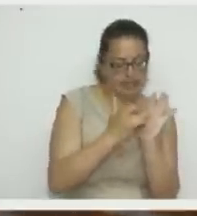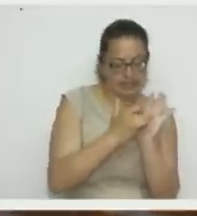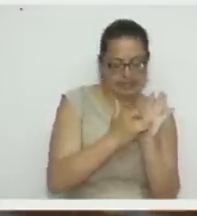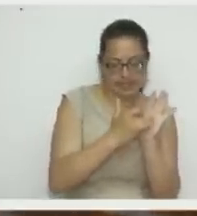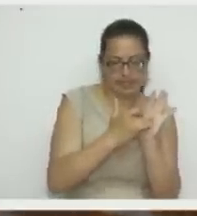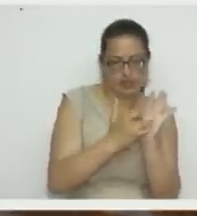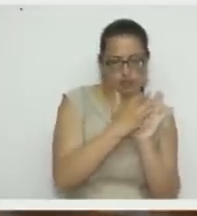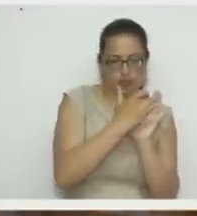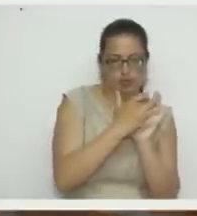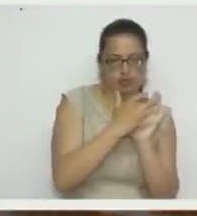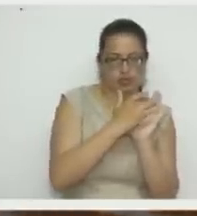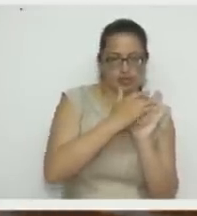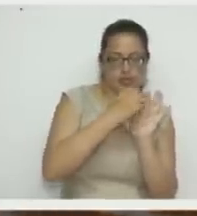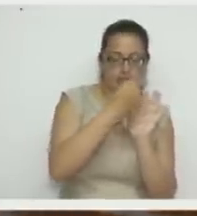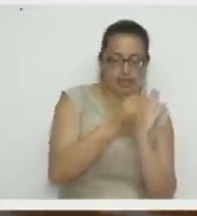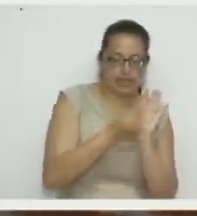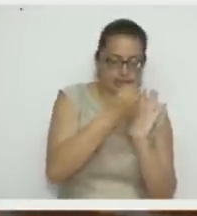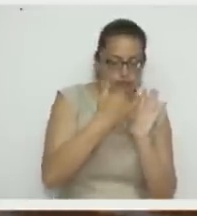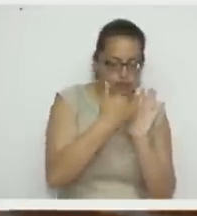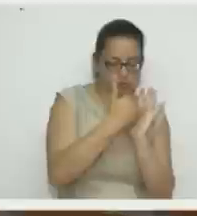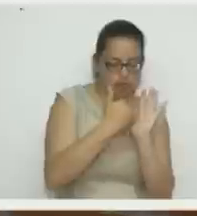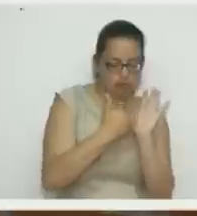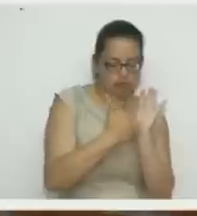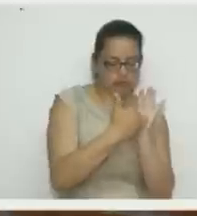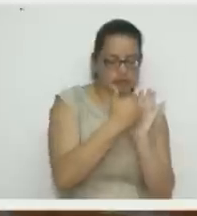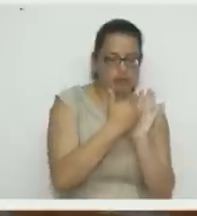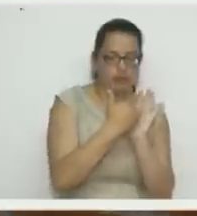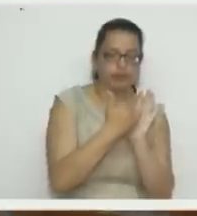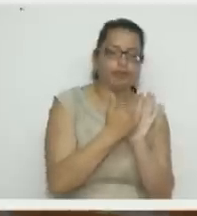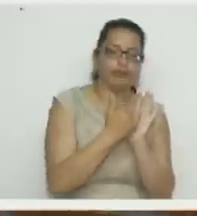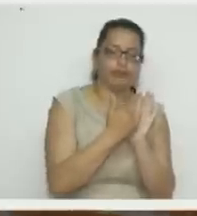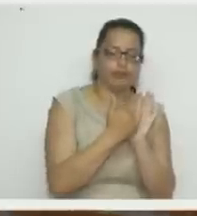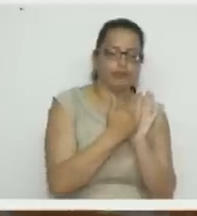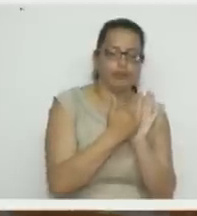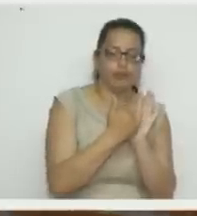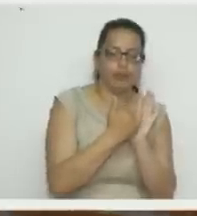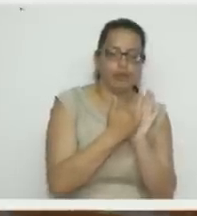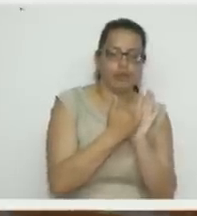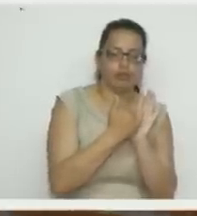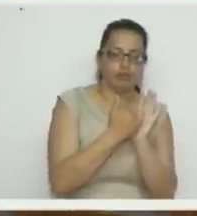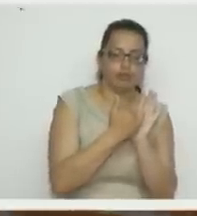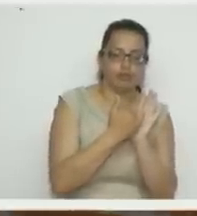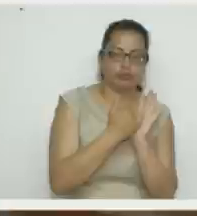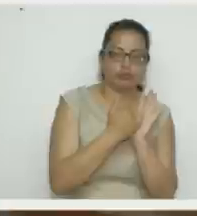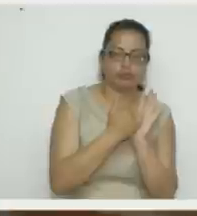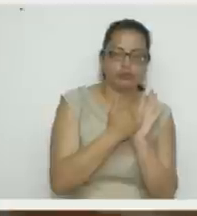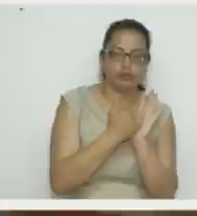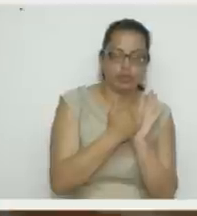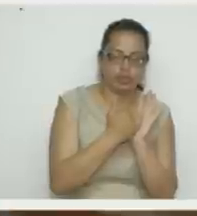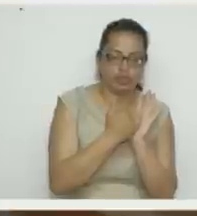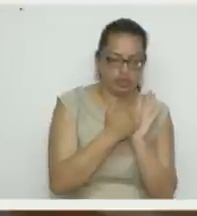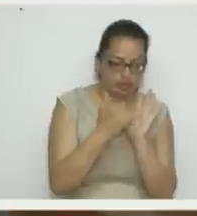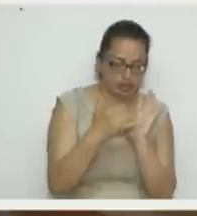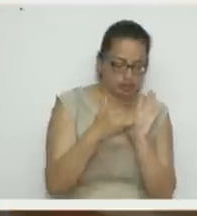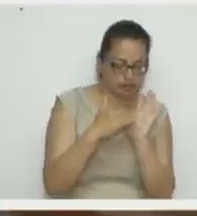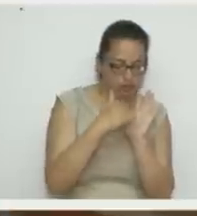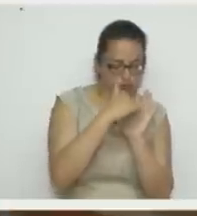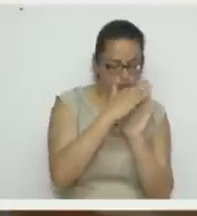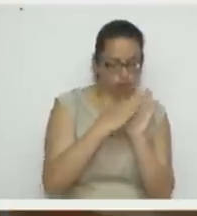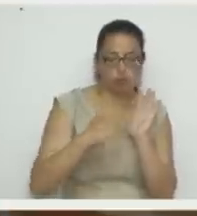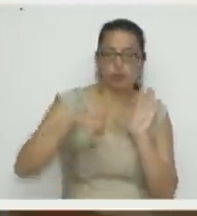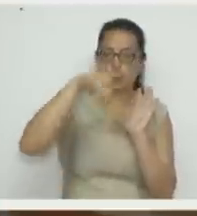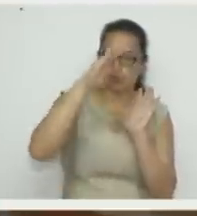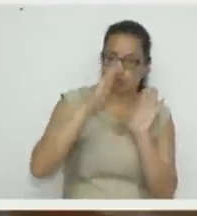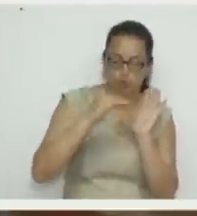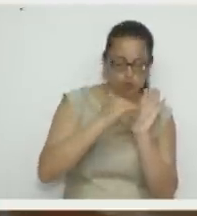redondita al centro. No vamos a llegar hasta la orilla de la flor, sino que vamos haciendo las